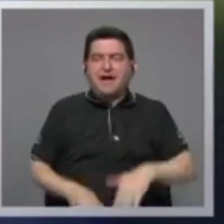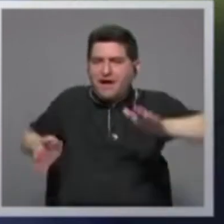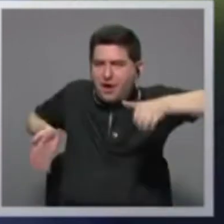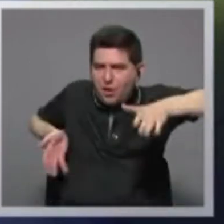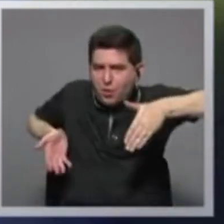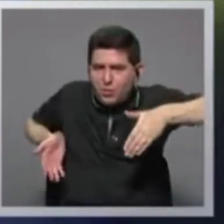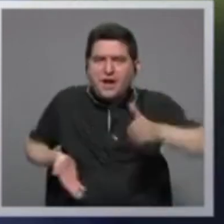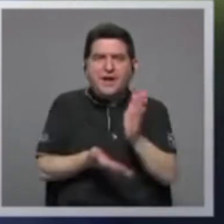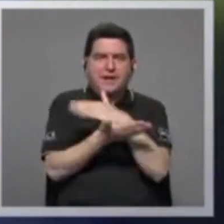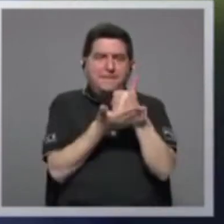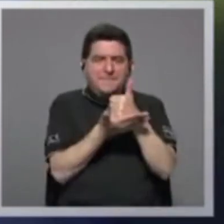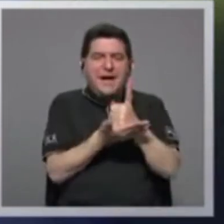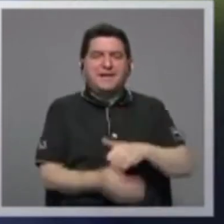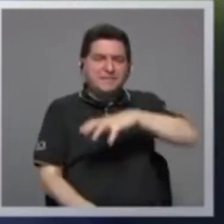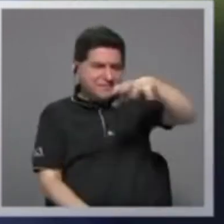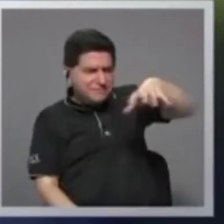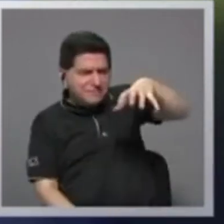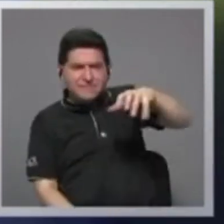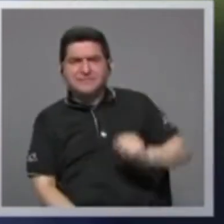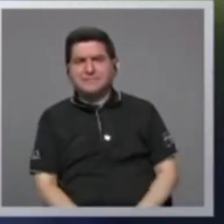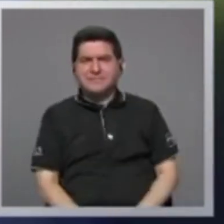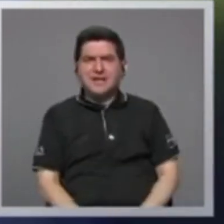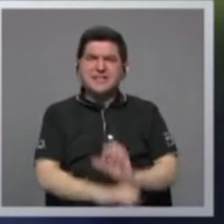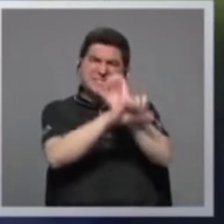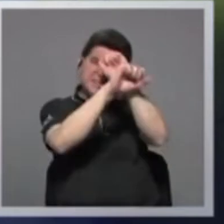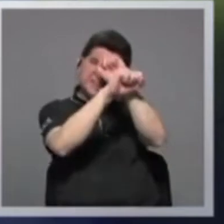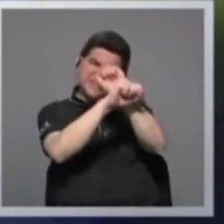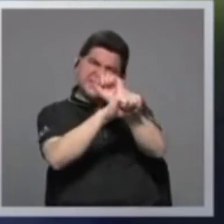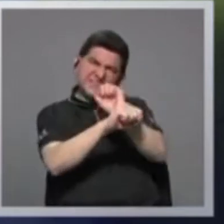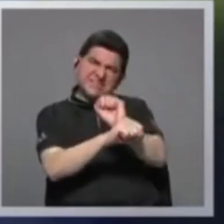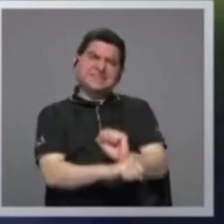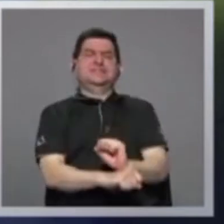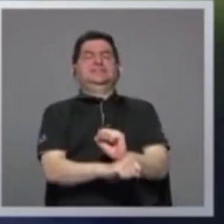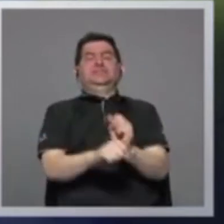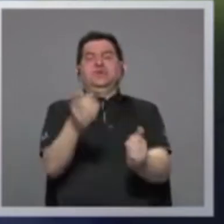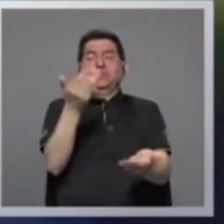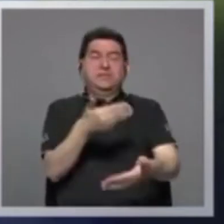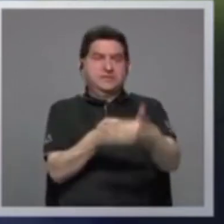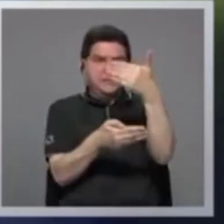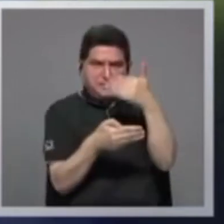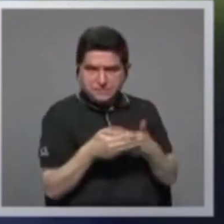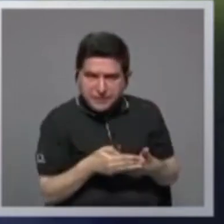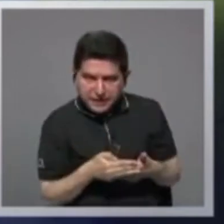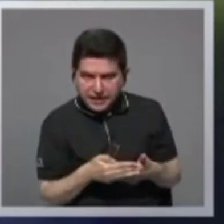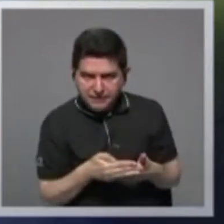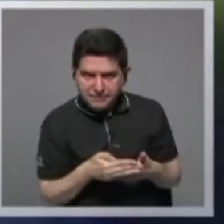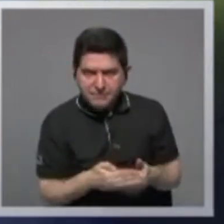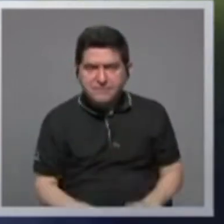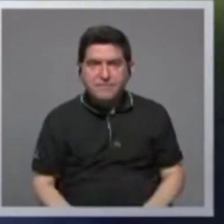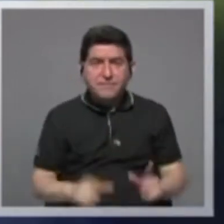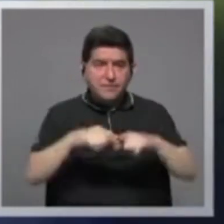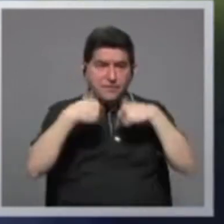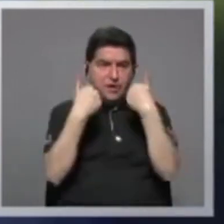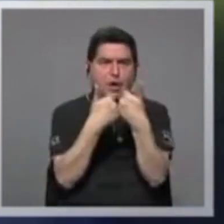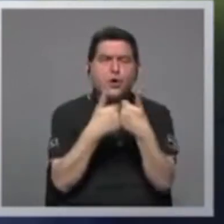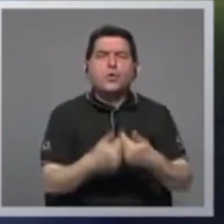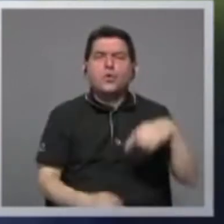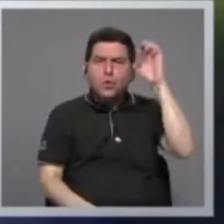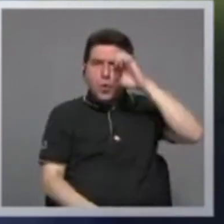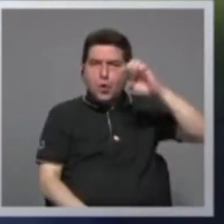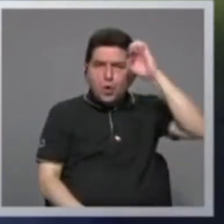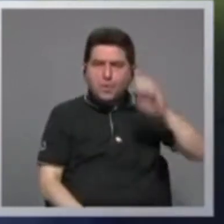por la tradición previa del grupo europeo que